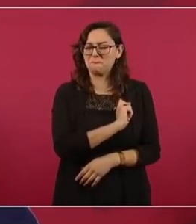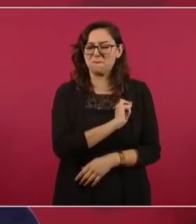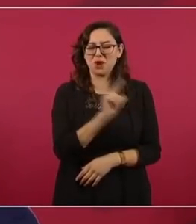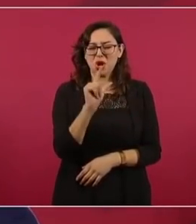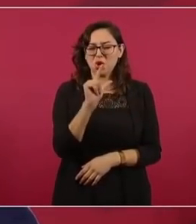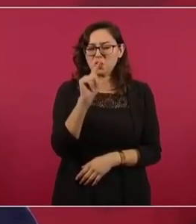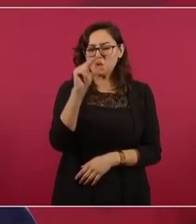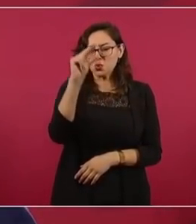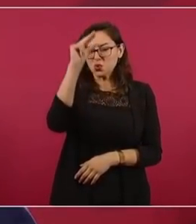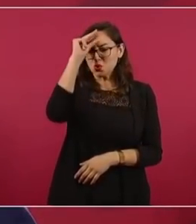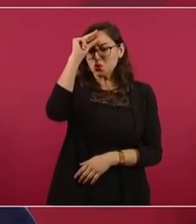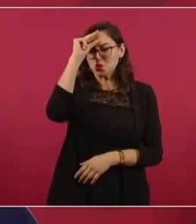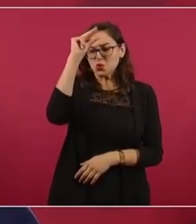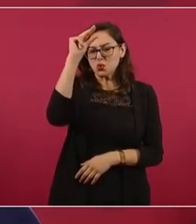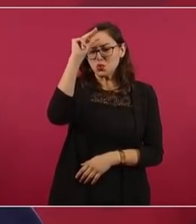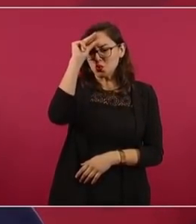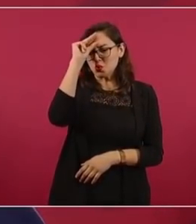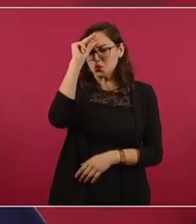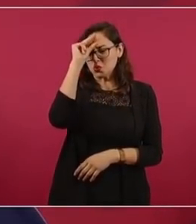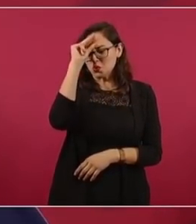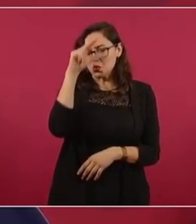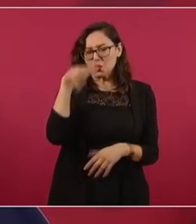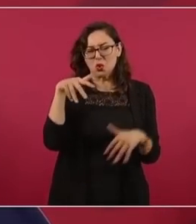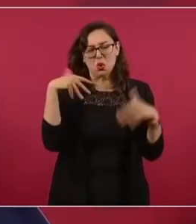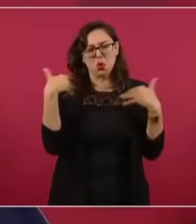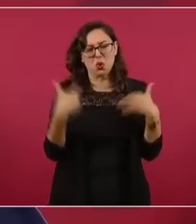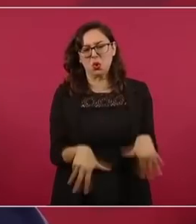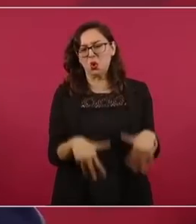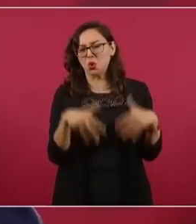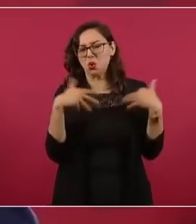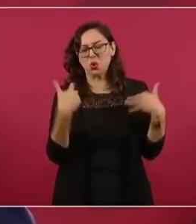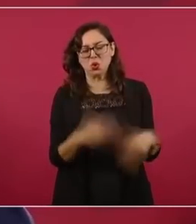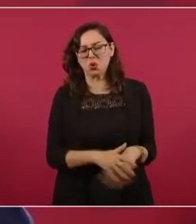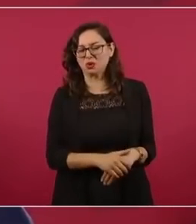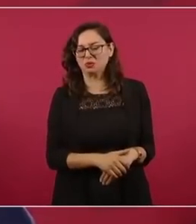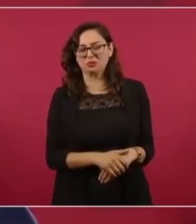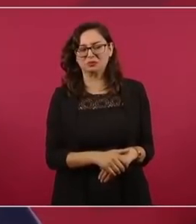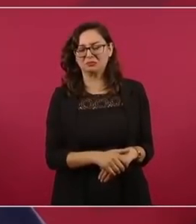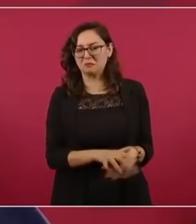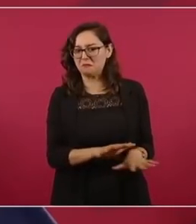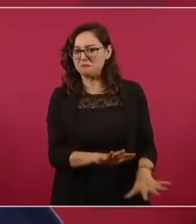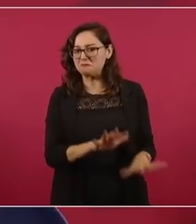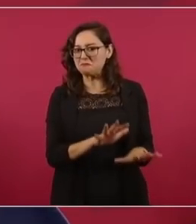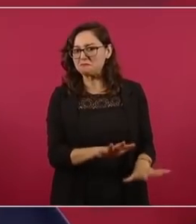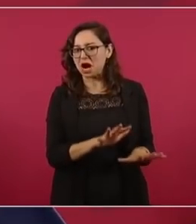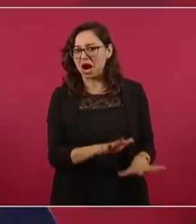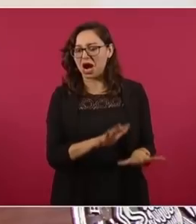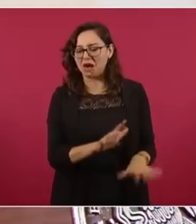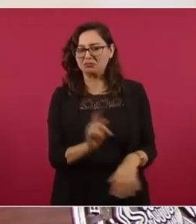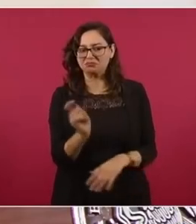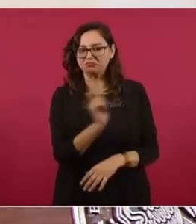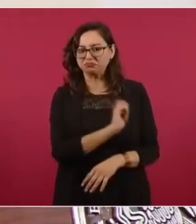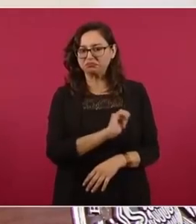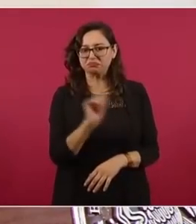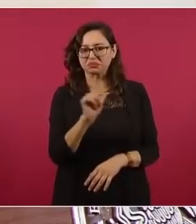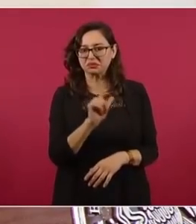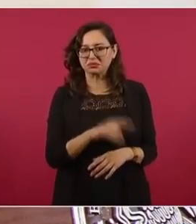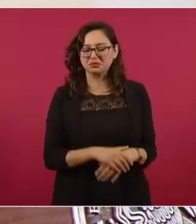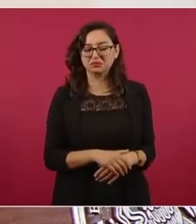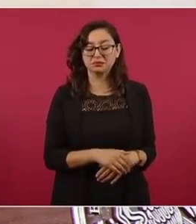Llegó a referirse de manera despectiva de un pueblo